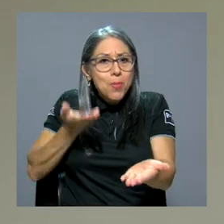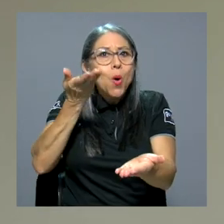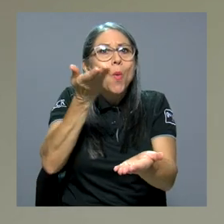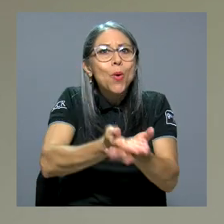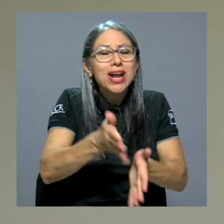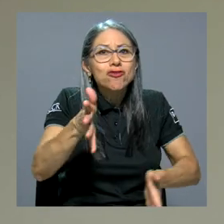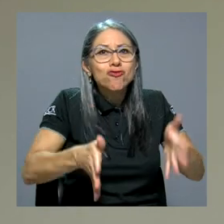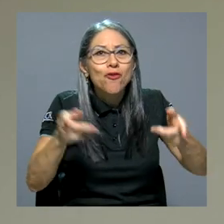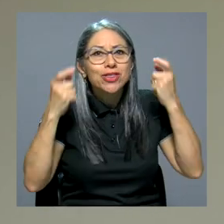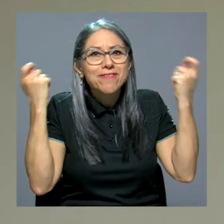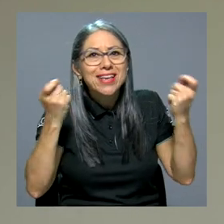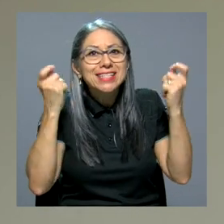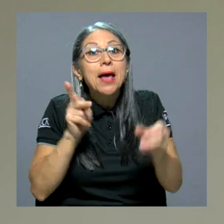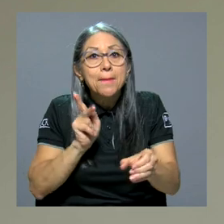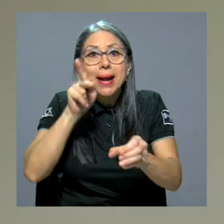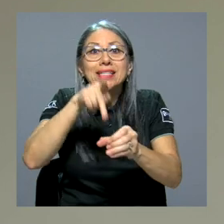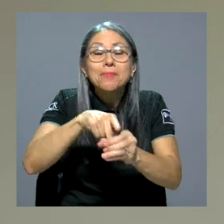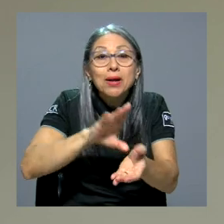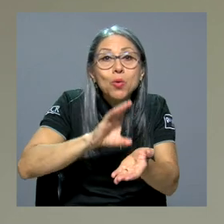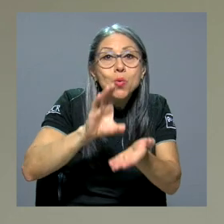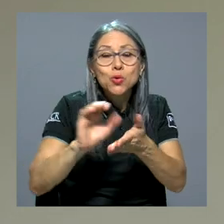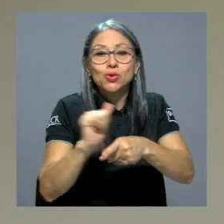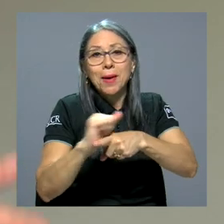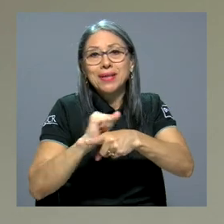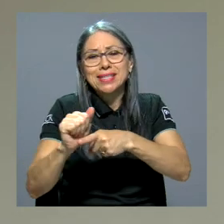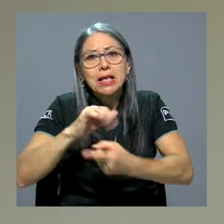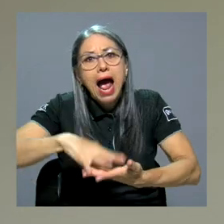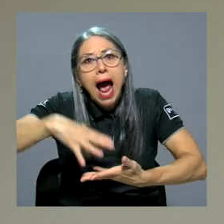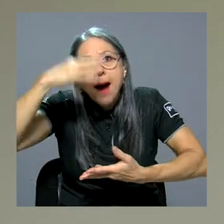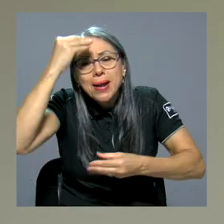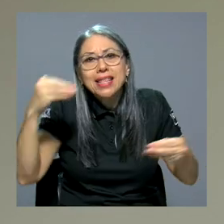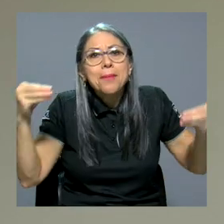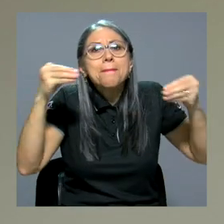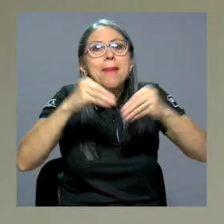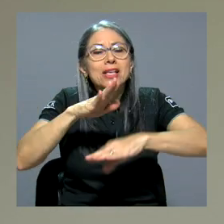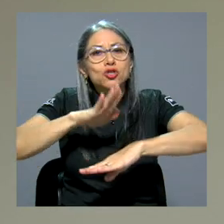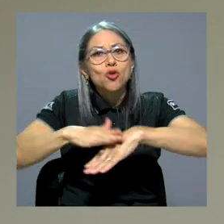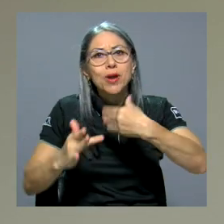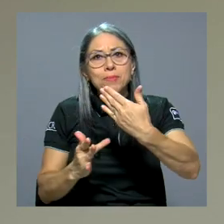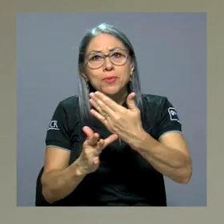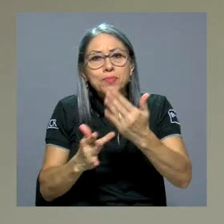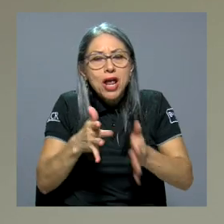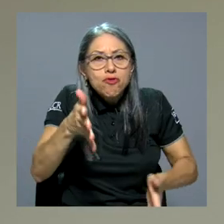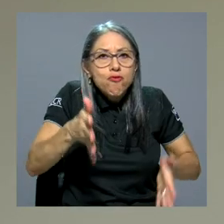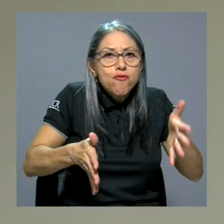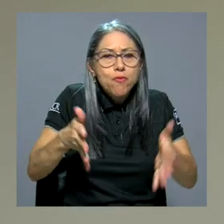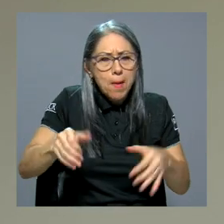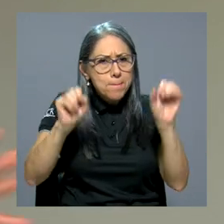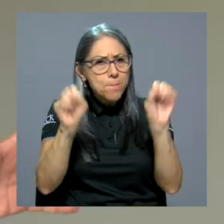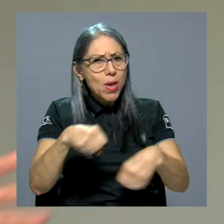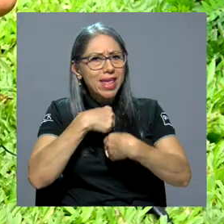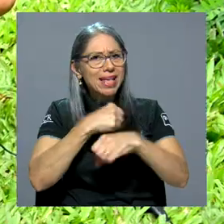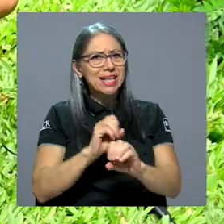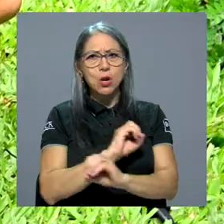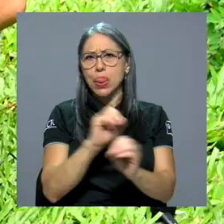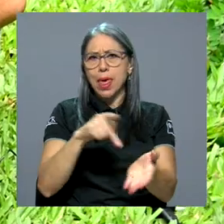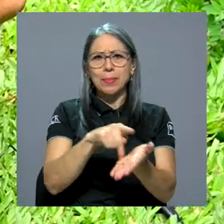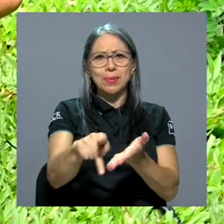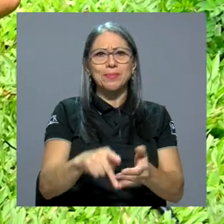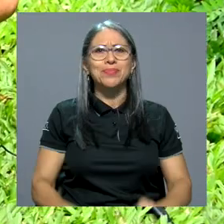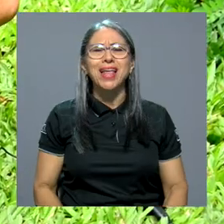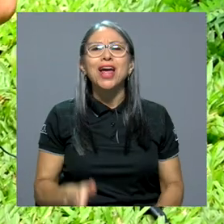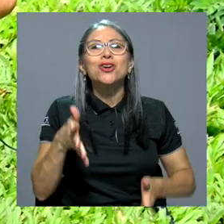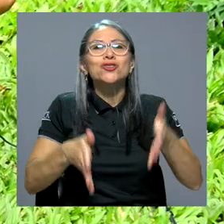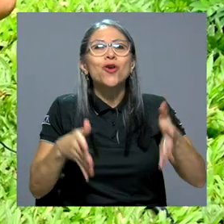participar de los cursos, capacitaciones y también aprender muchísimo más sobre plataformas tecnológicas y robóticas, lo pueden hacer sin costo alguno.